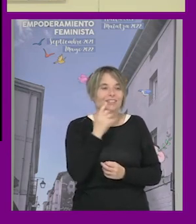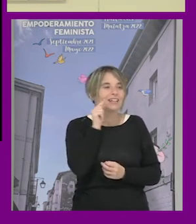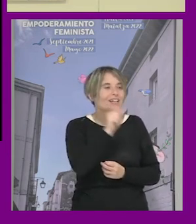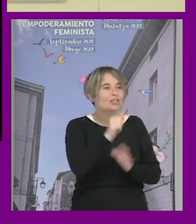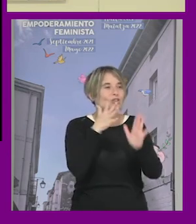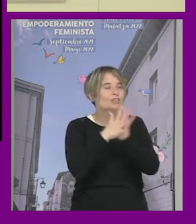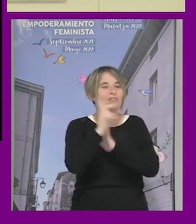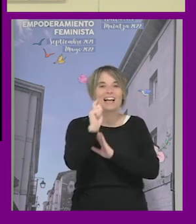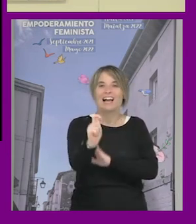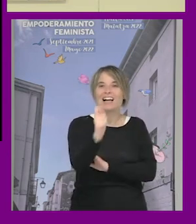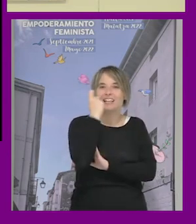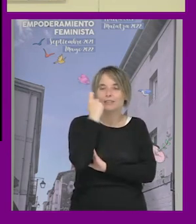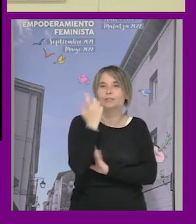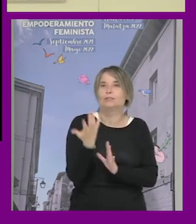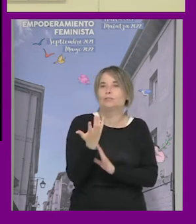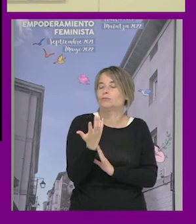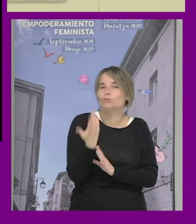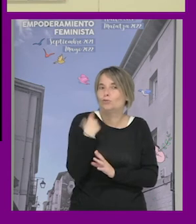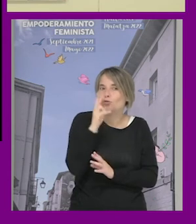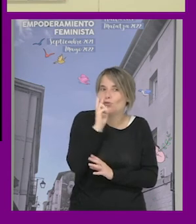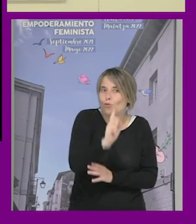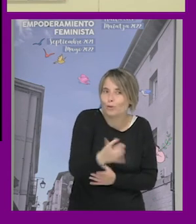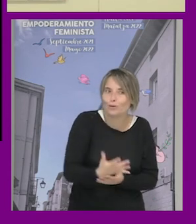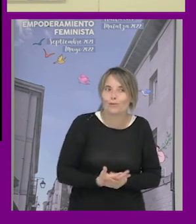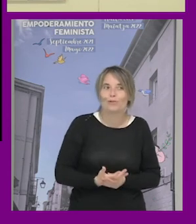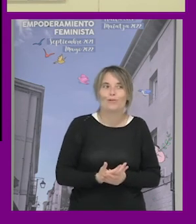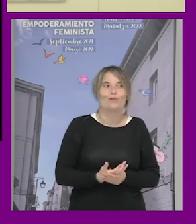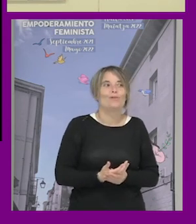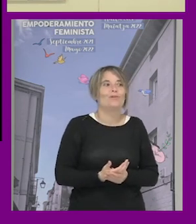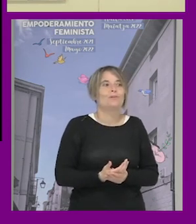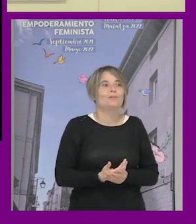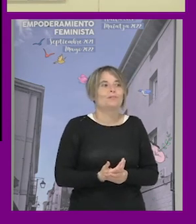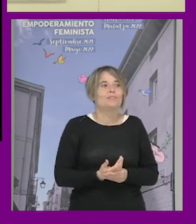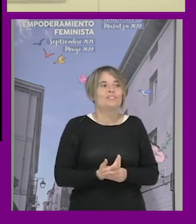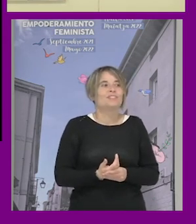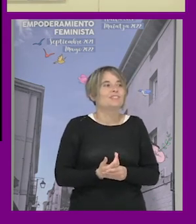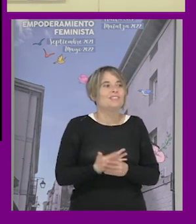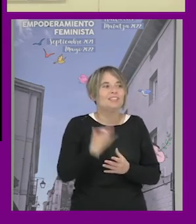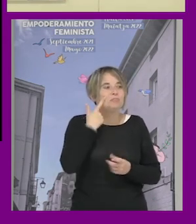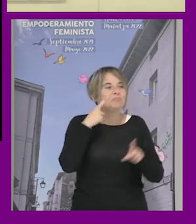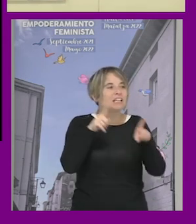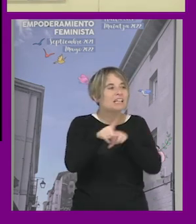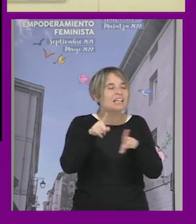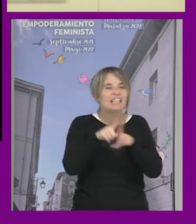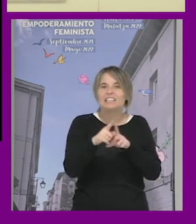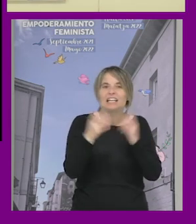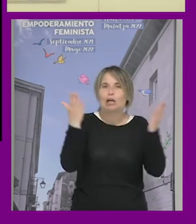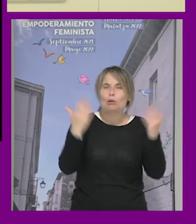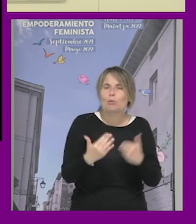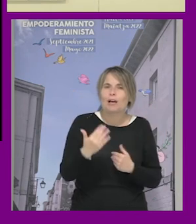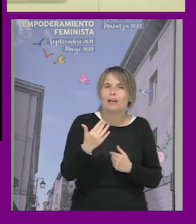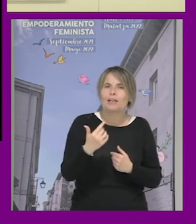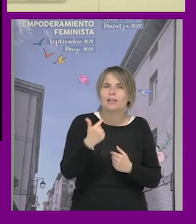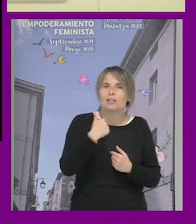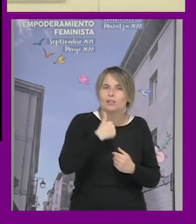de éxito de una intervención no lo veo y en ningún momento había una perspectiva crítica sobre bueno yo